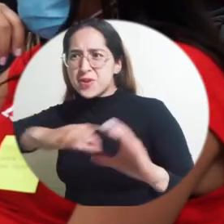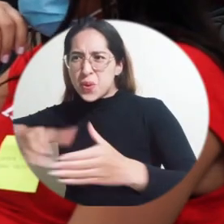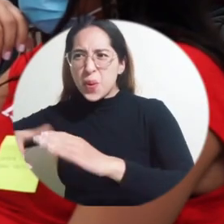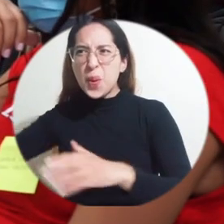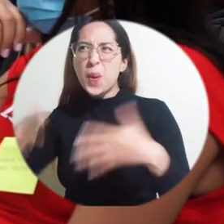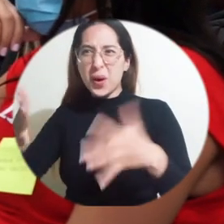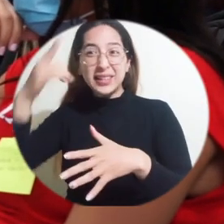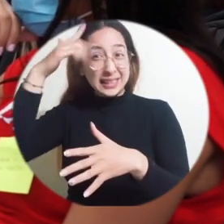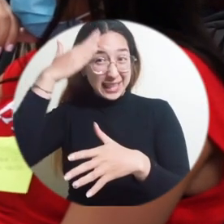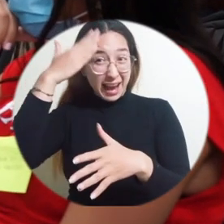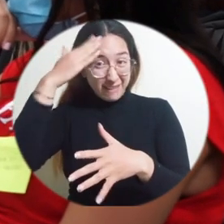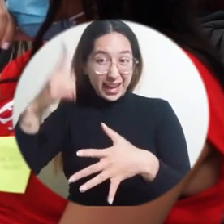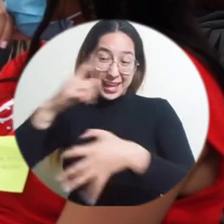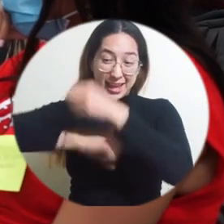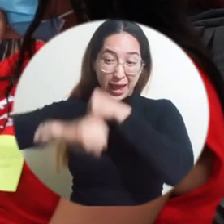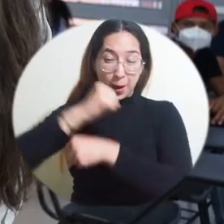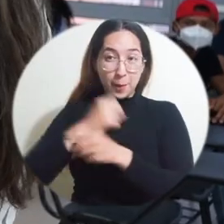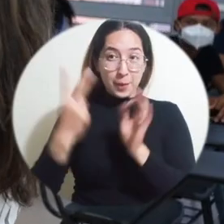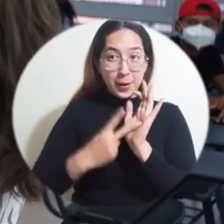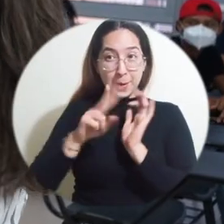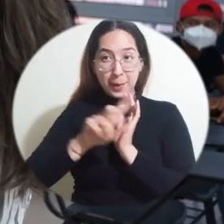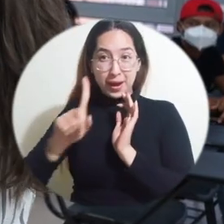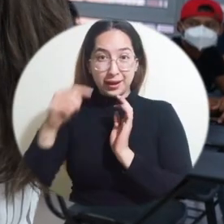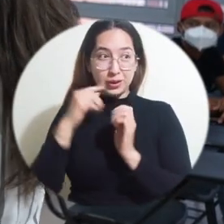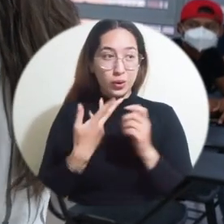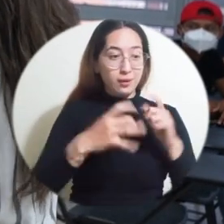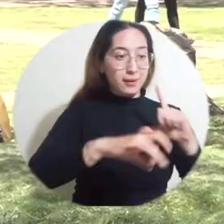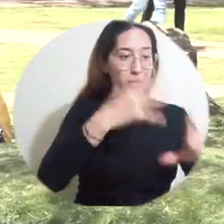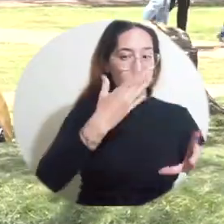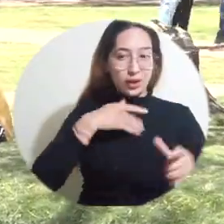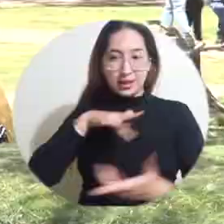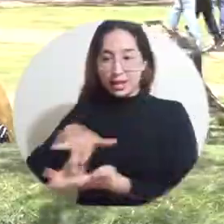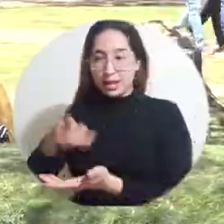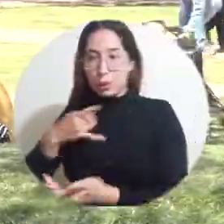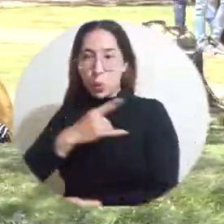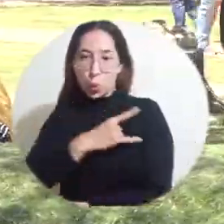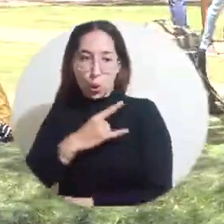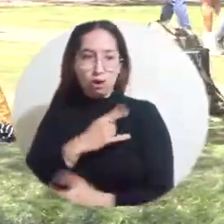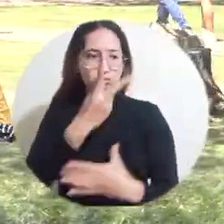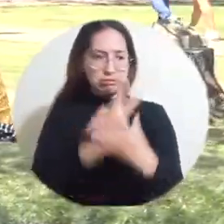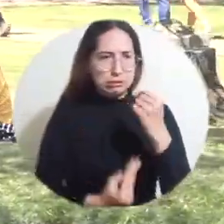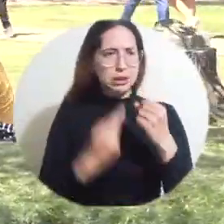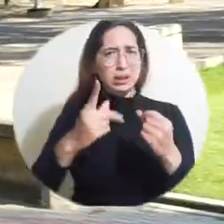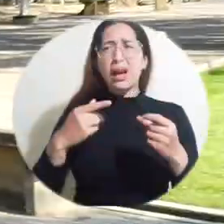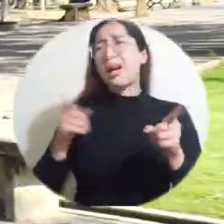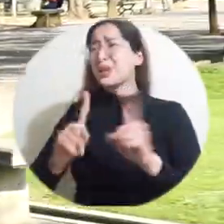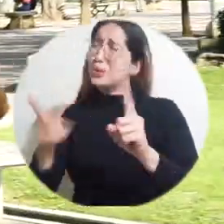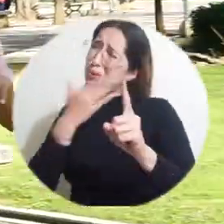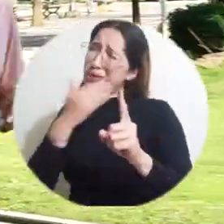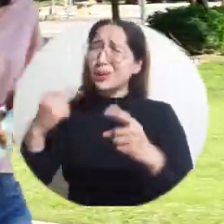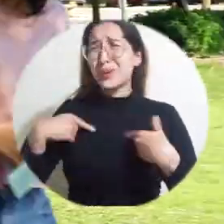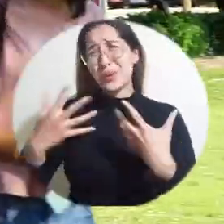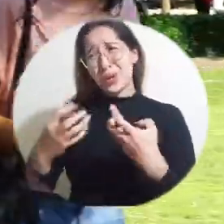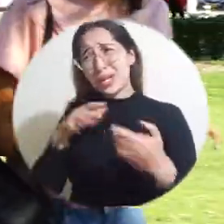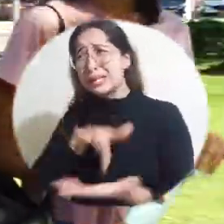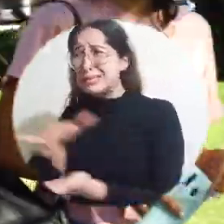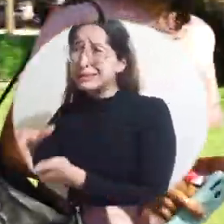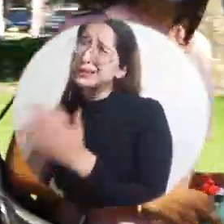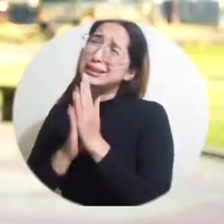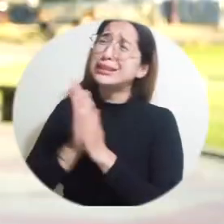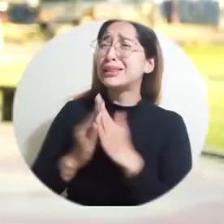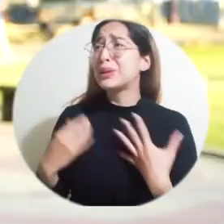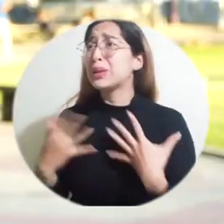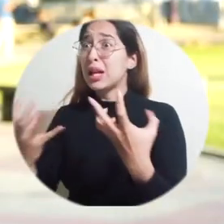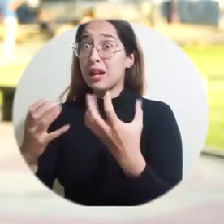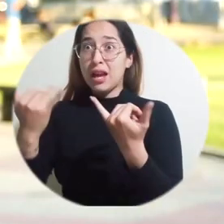El modelo híbrido implementado en 2021 fue un atisbo al retorno total que muchos anhelaban y que se materializó el 14 de